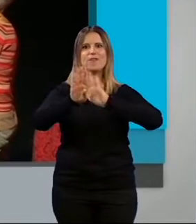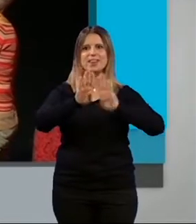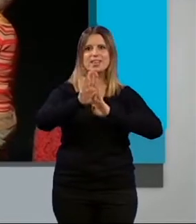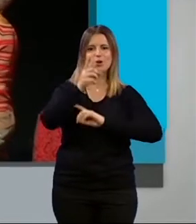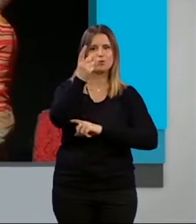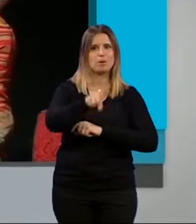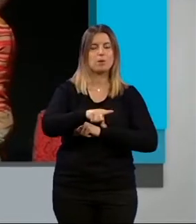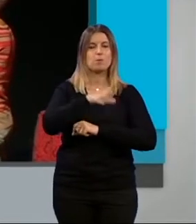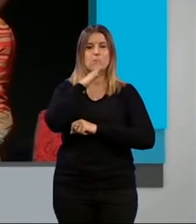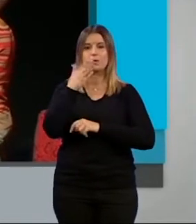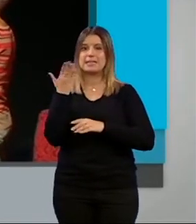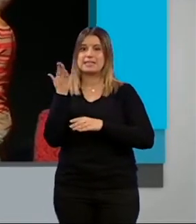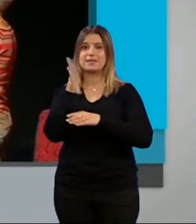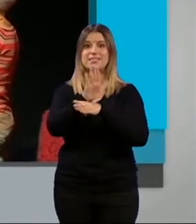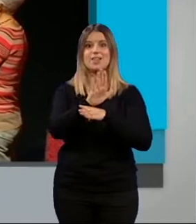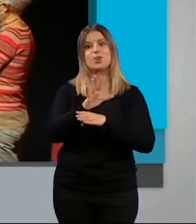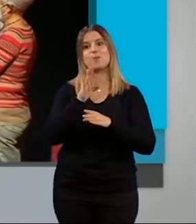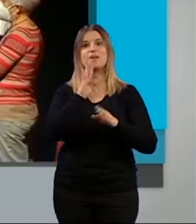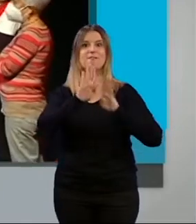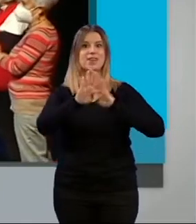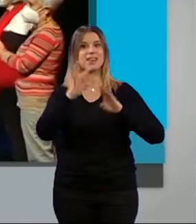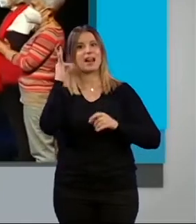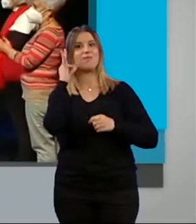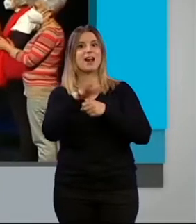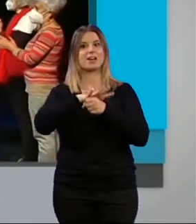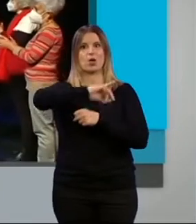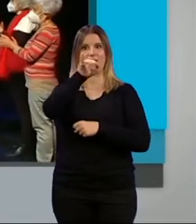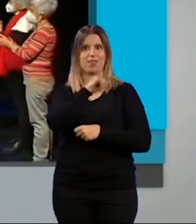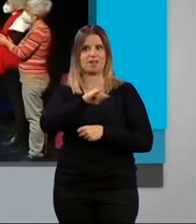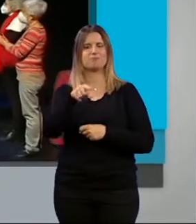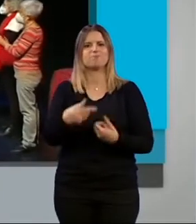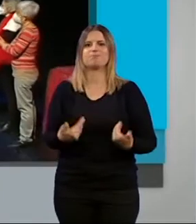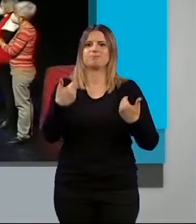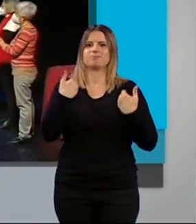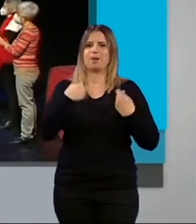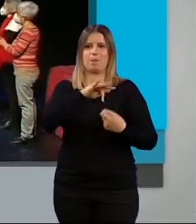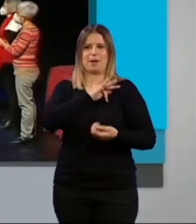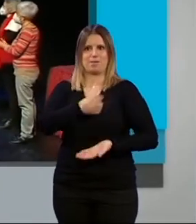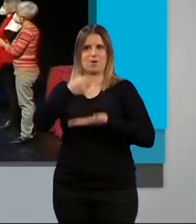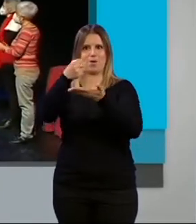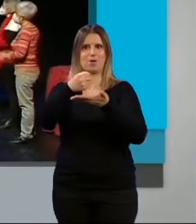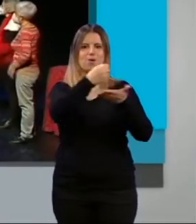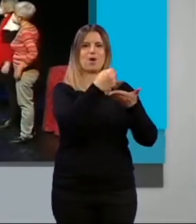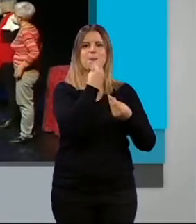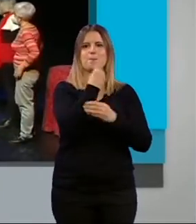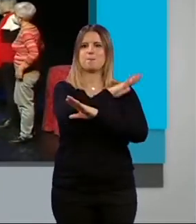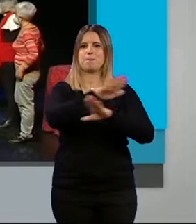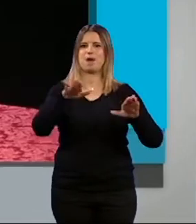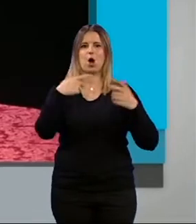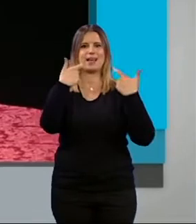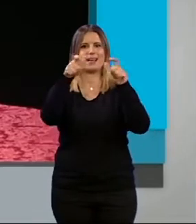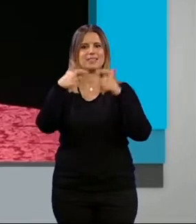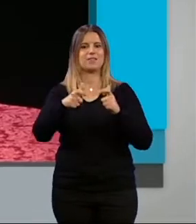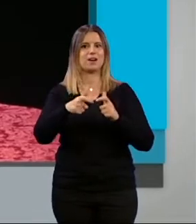Precisamente una representación de las vecinas del barrio del Zaidín han sido las encargadas de entregar estos premios a los tres mejores clasificados. La